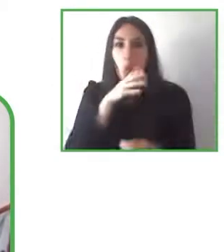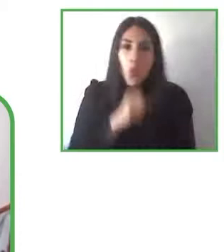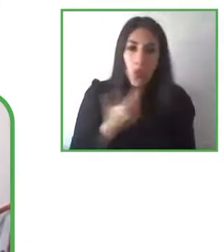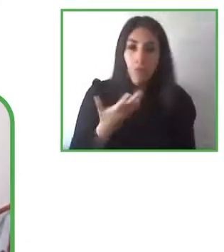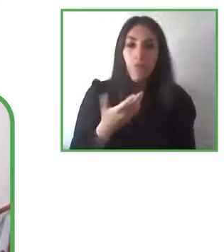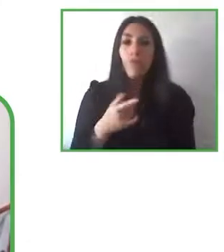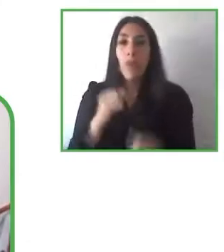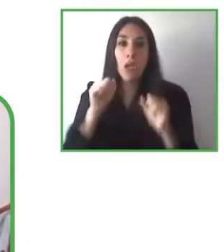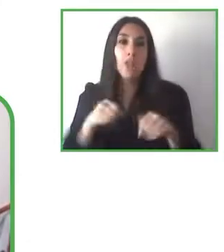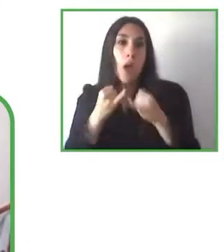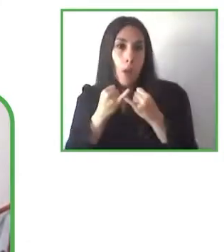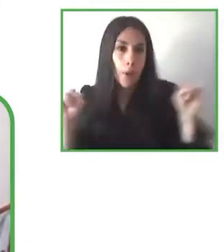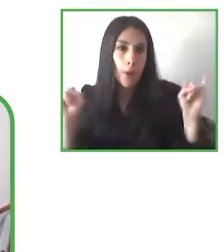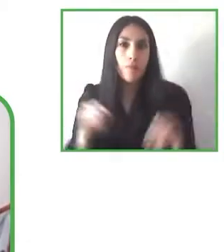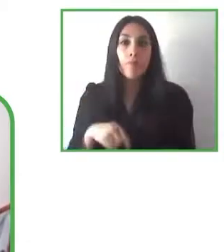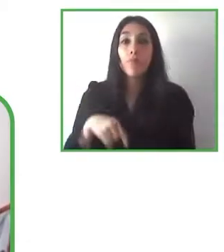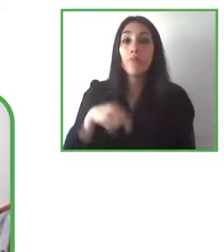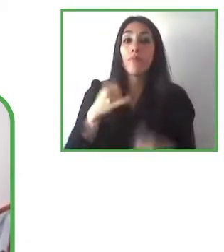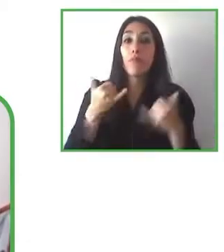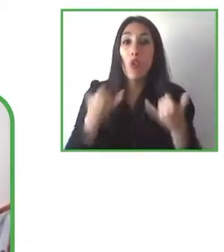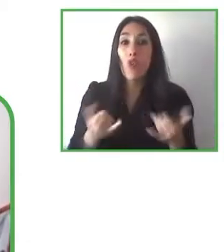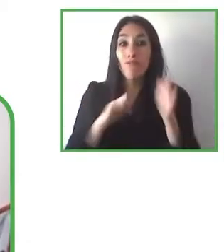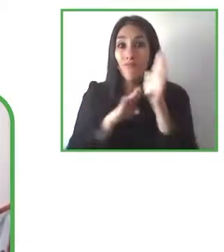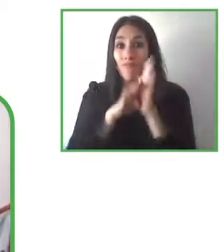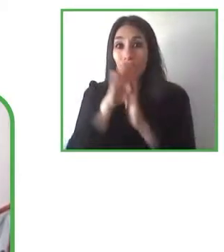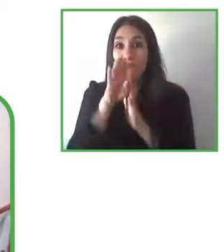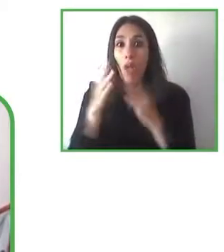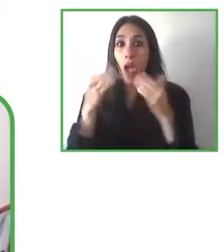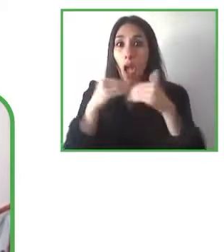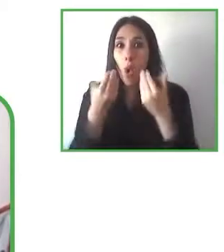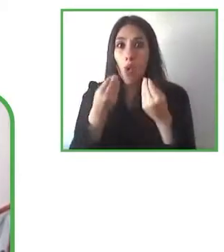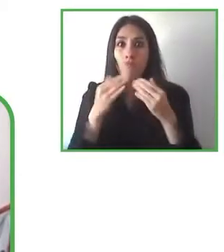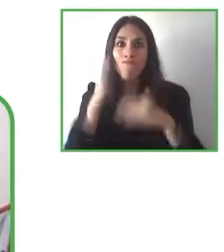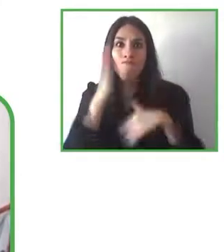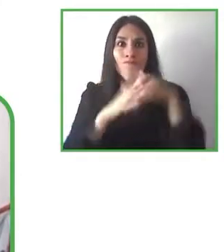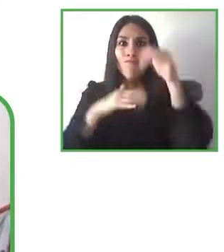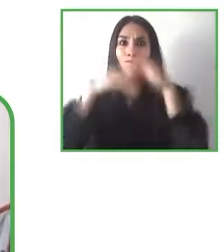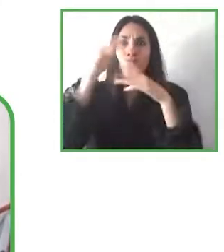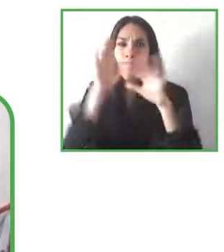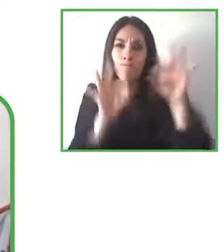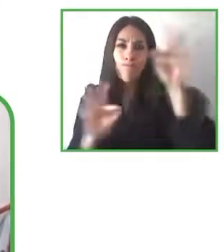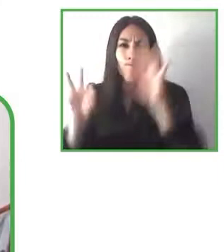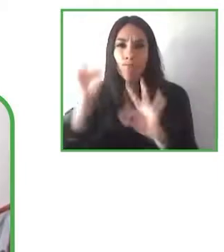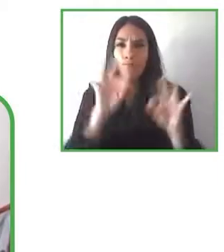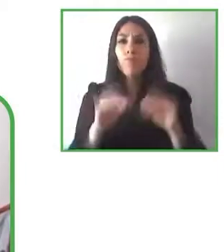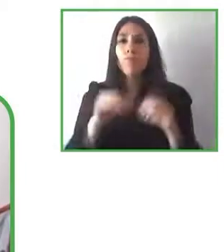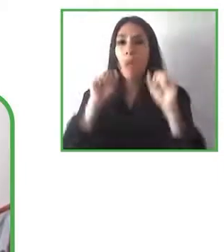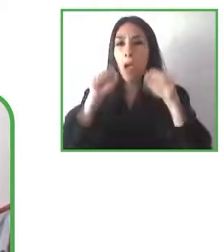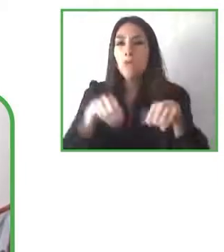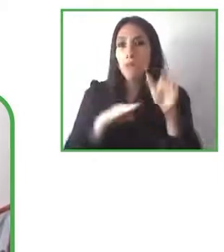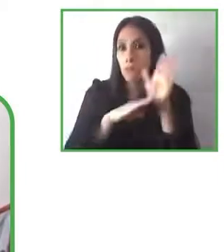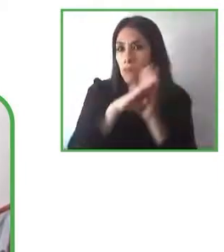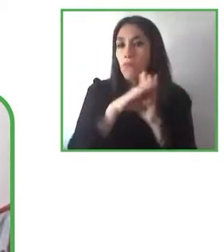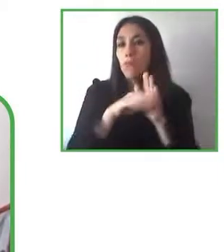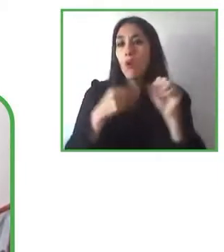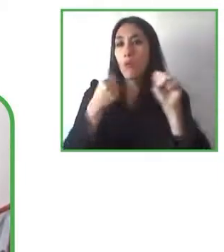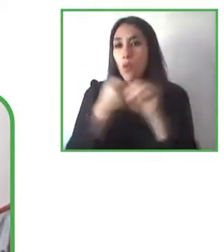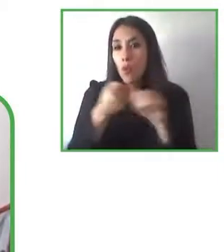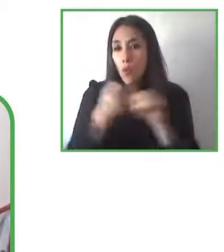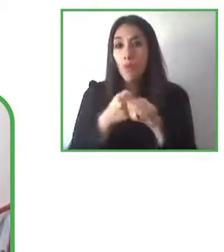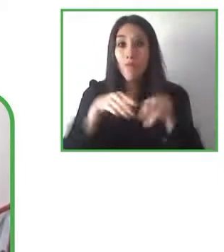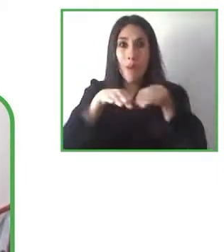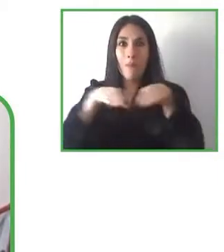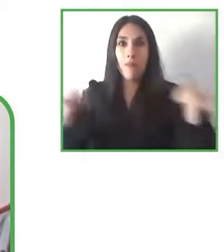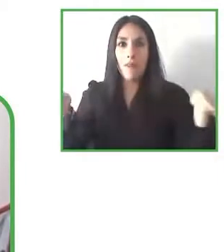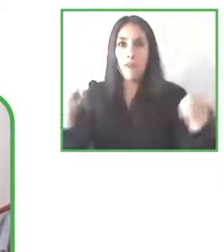desarrollando algunas otras estrategias de apoyo no solamente a través de la mesita como un escritorio virtual pensando por